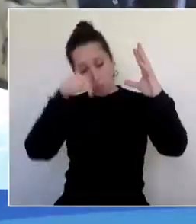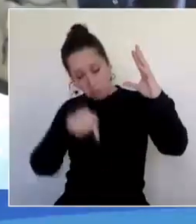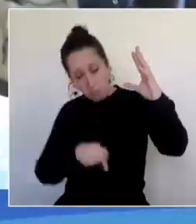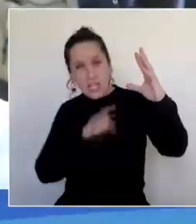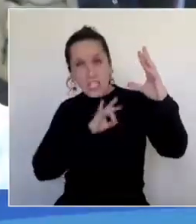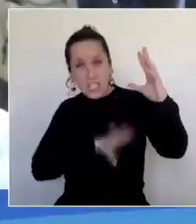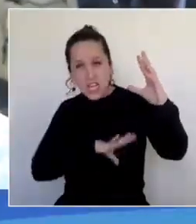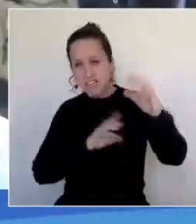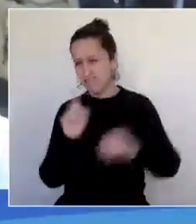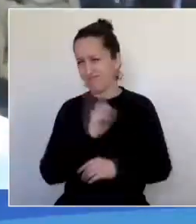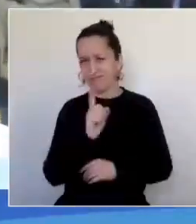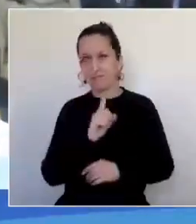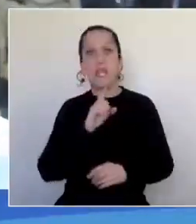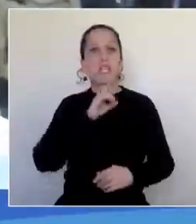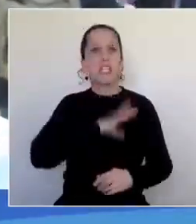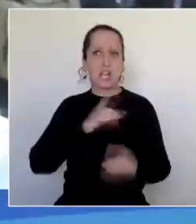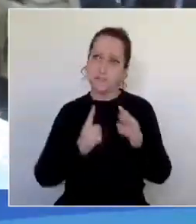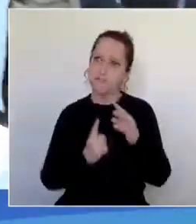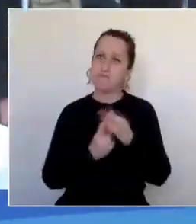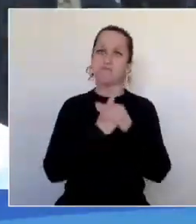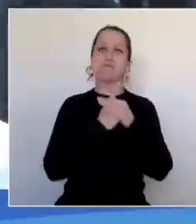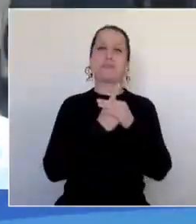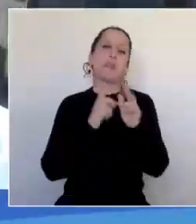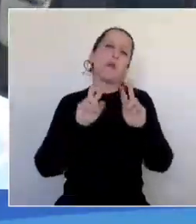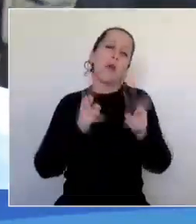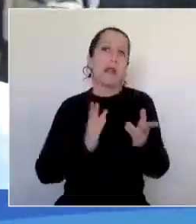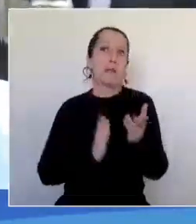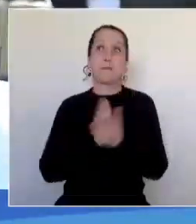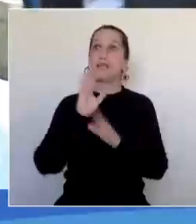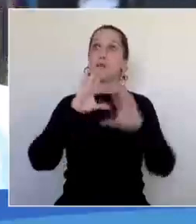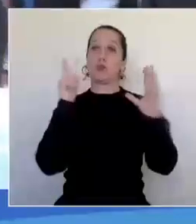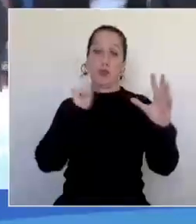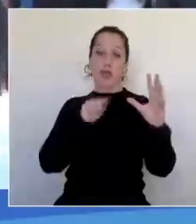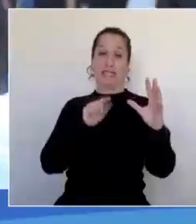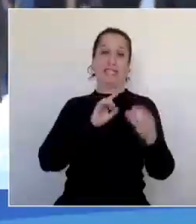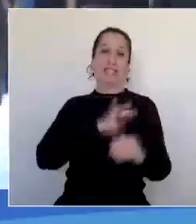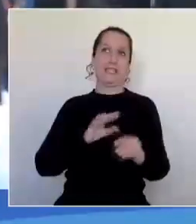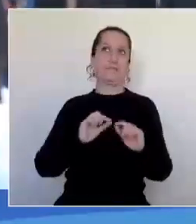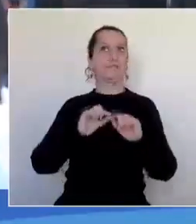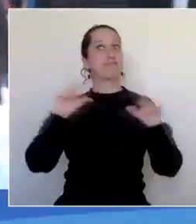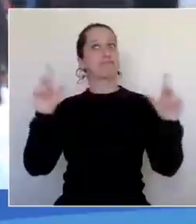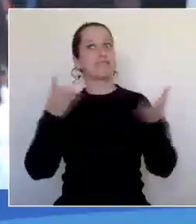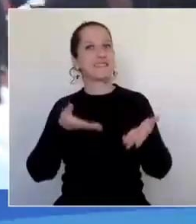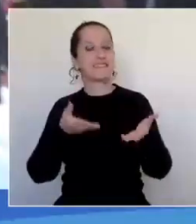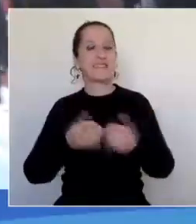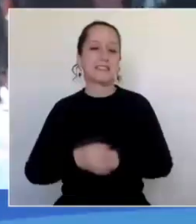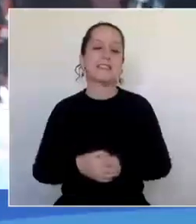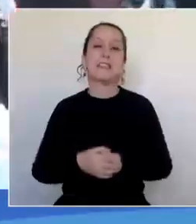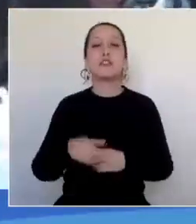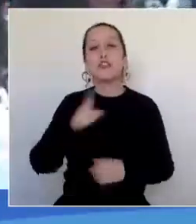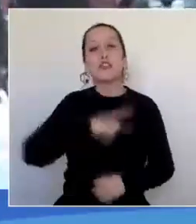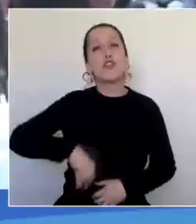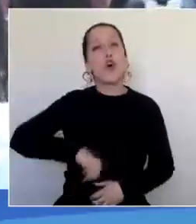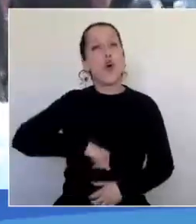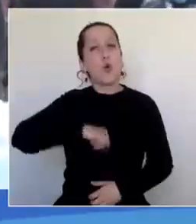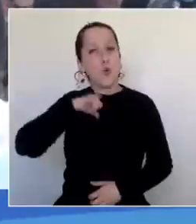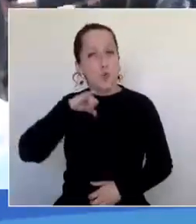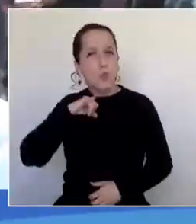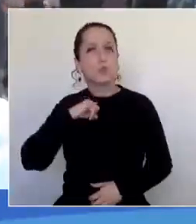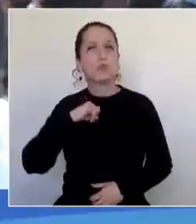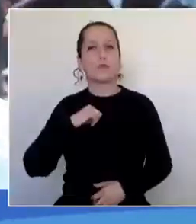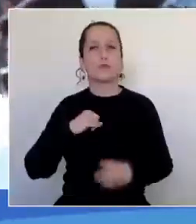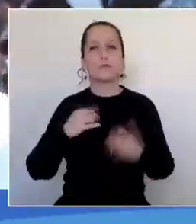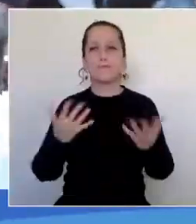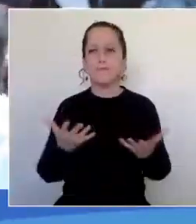pero yo siempre he dicho que estamos al principio del mundo. Así es que para nosotros es un orgullo, nosotros como deportistas igual, un